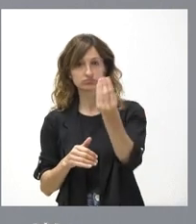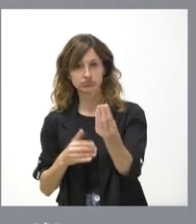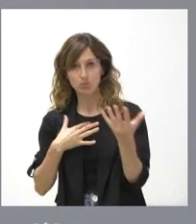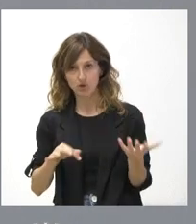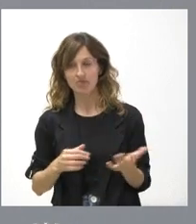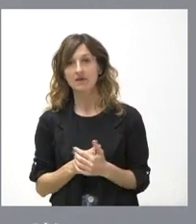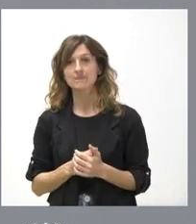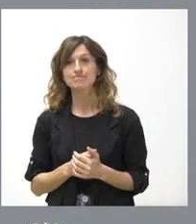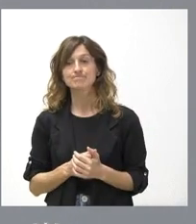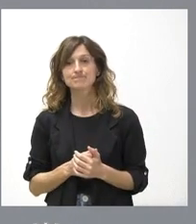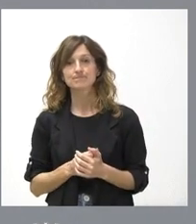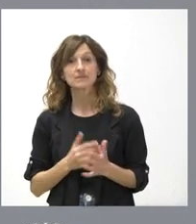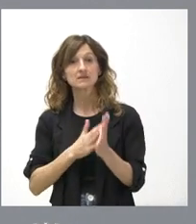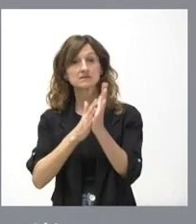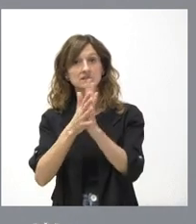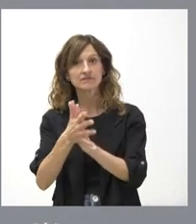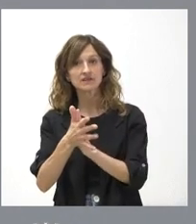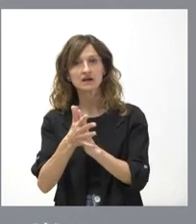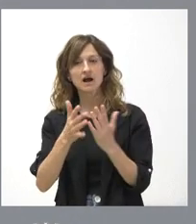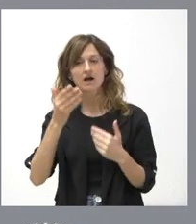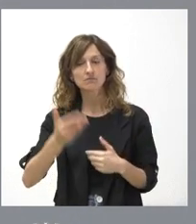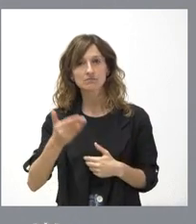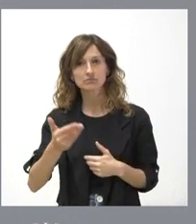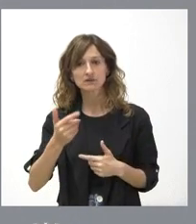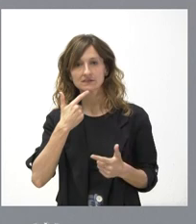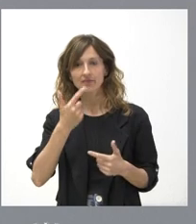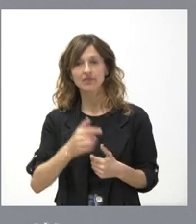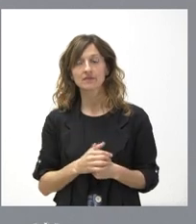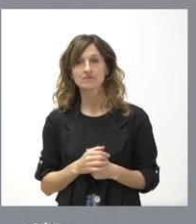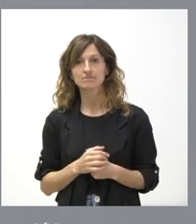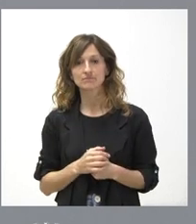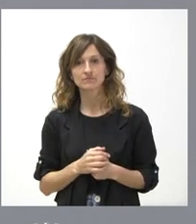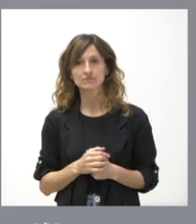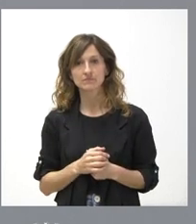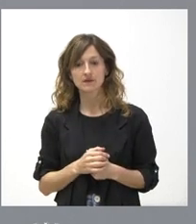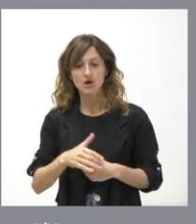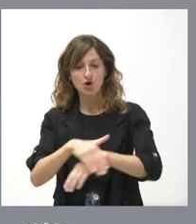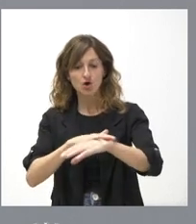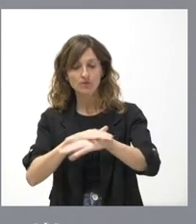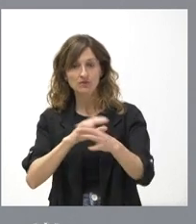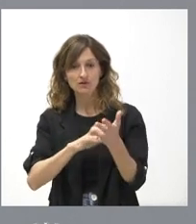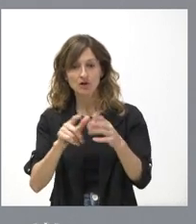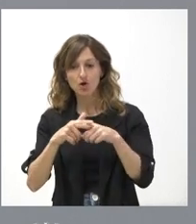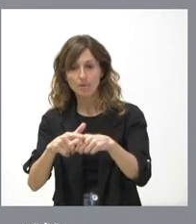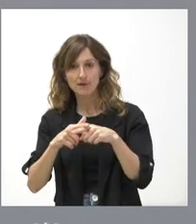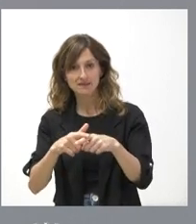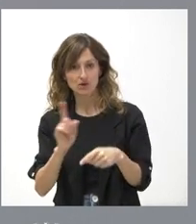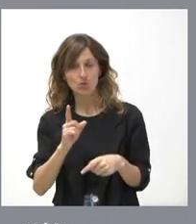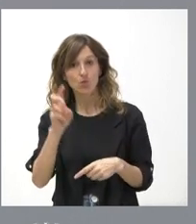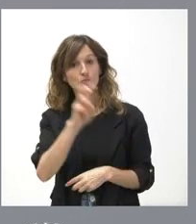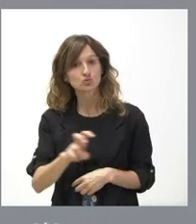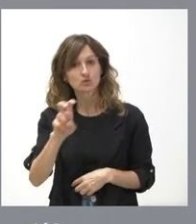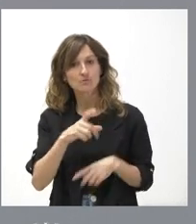Y, además, no se trata solo –y esto es importante señalarlo– de que se comparta dentro del Gobierno de Castilla y León, sino que buscamos que se